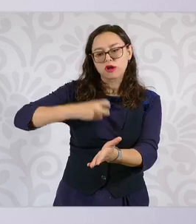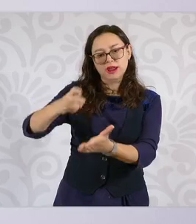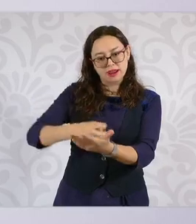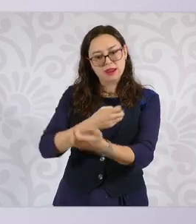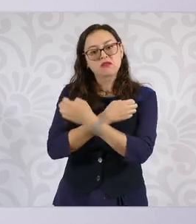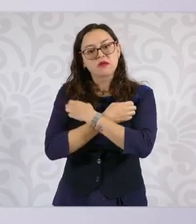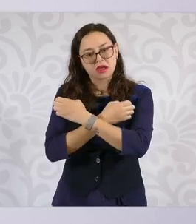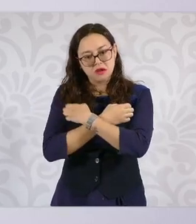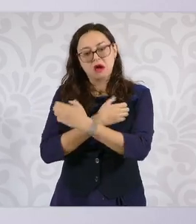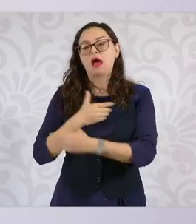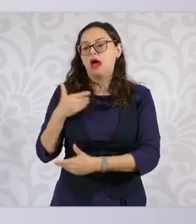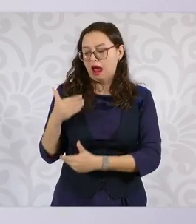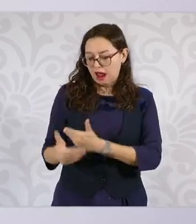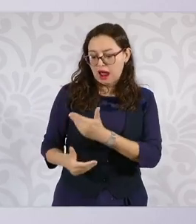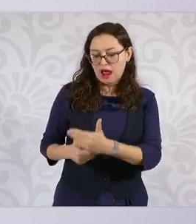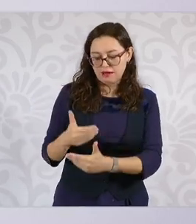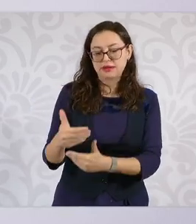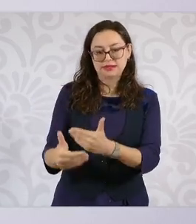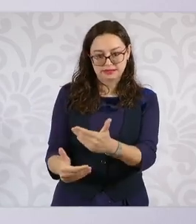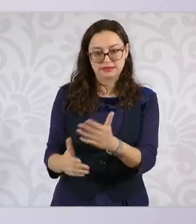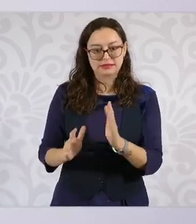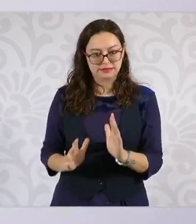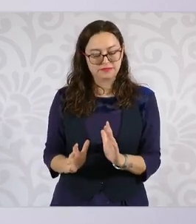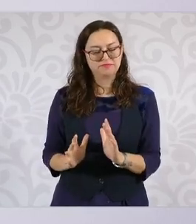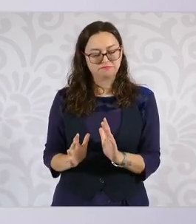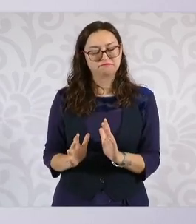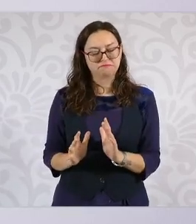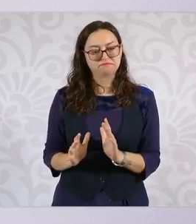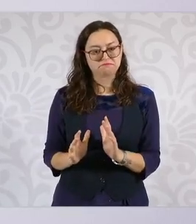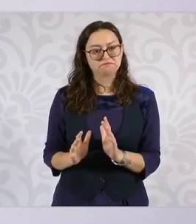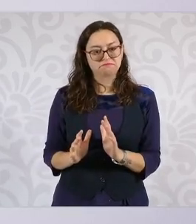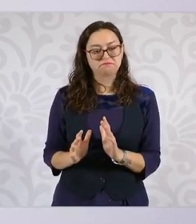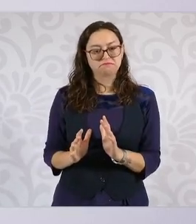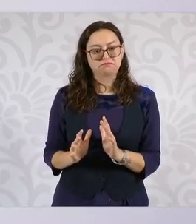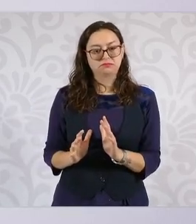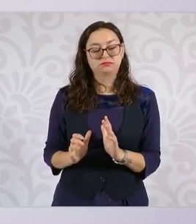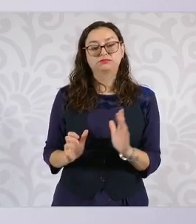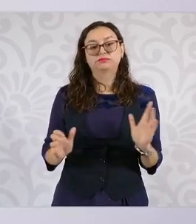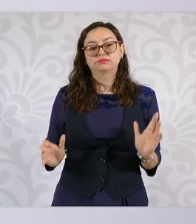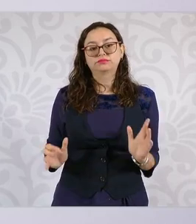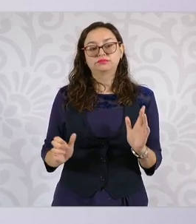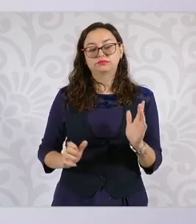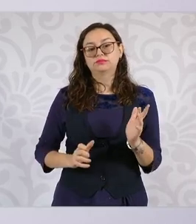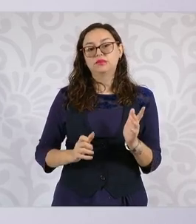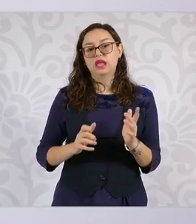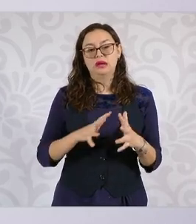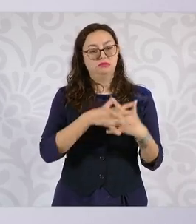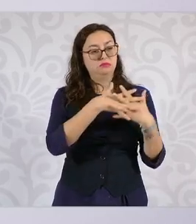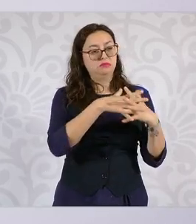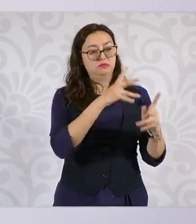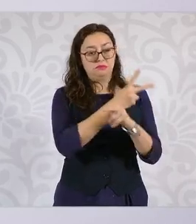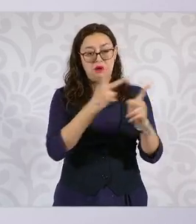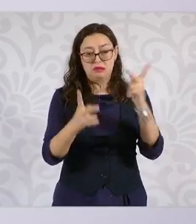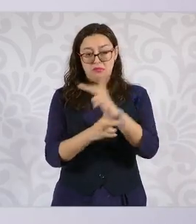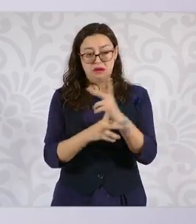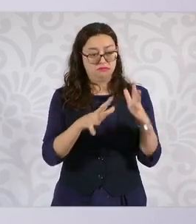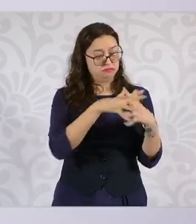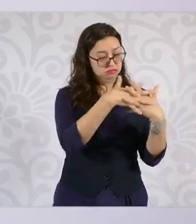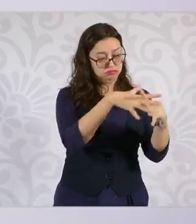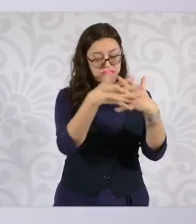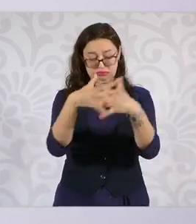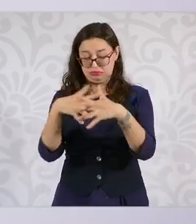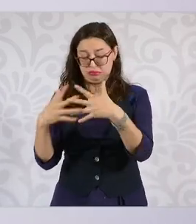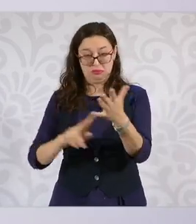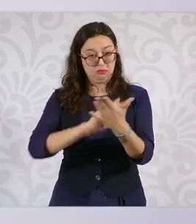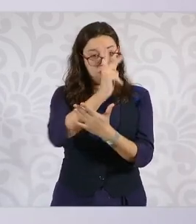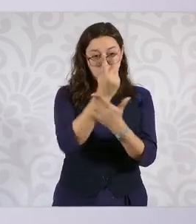para que hubiera un solo programa de estudios, tanto la técnica como